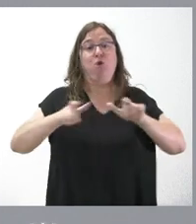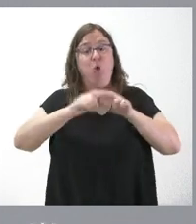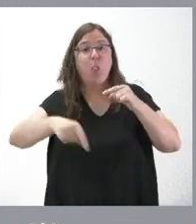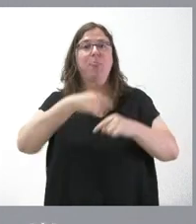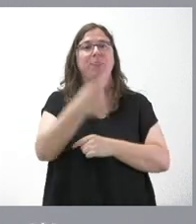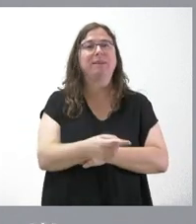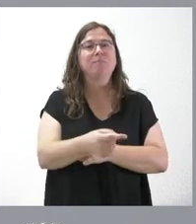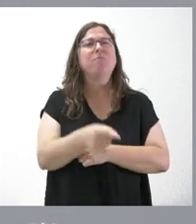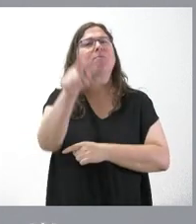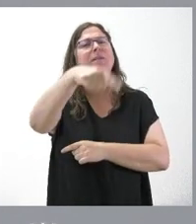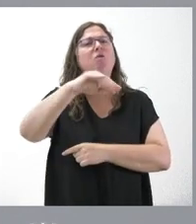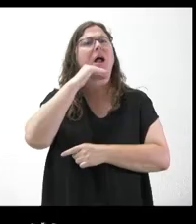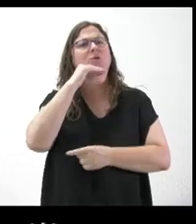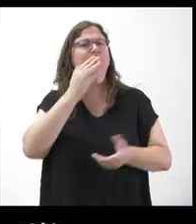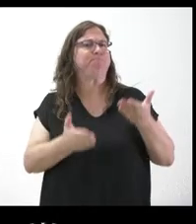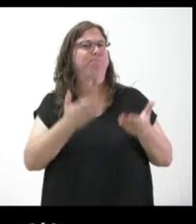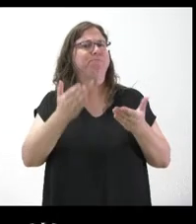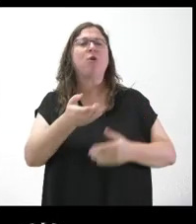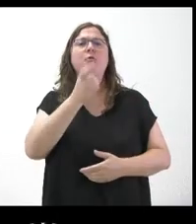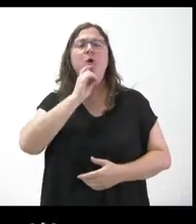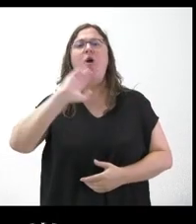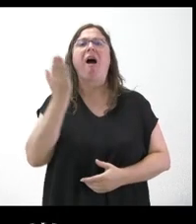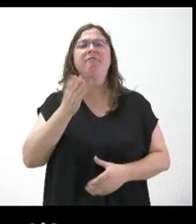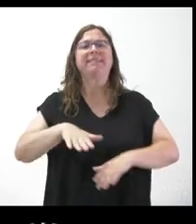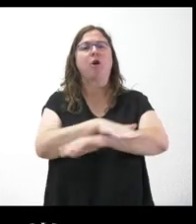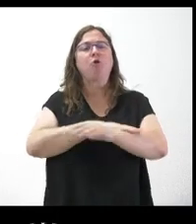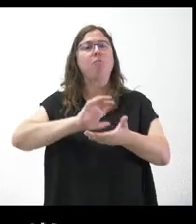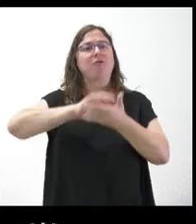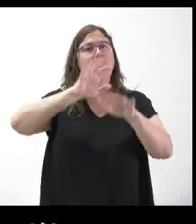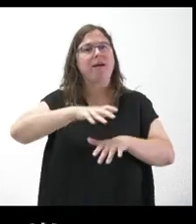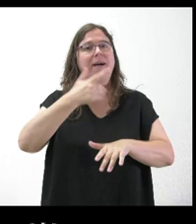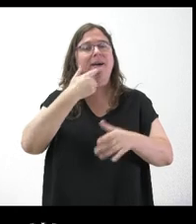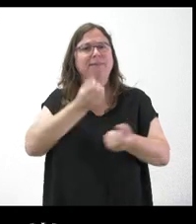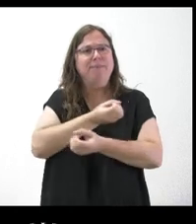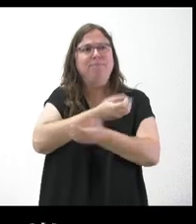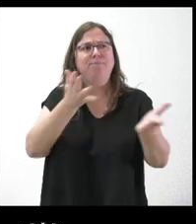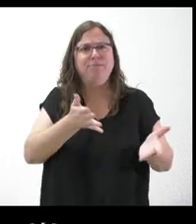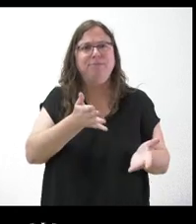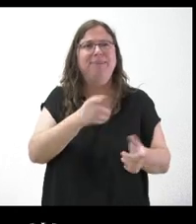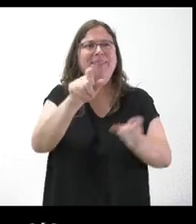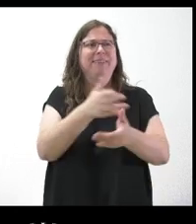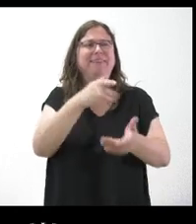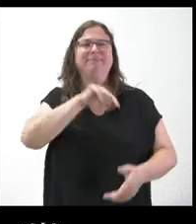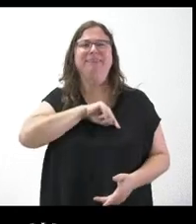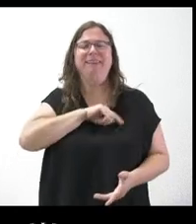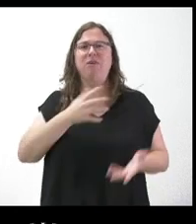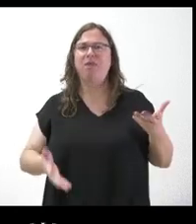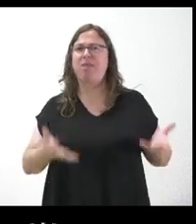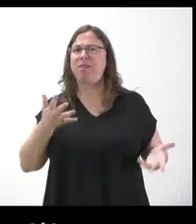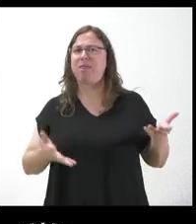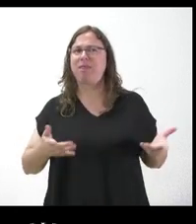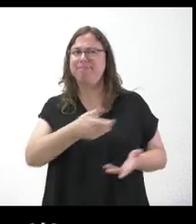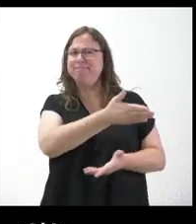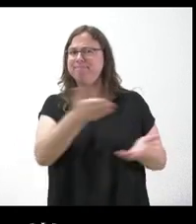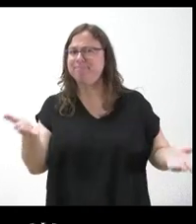Sí, no sé si han evaluado cómo afecta al Gobierno de Castilla y León en general transmitir a los ciudadanos esta sensación de incertidumbre a la